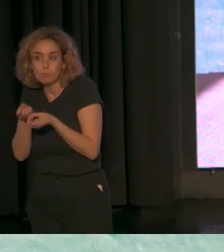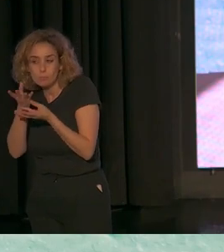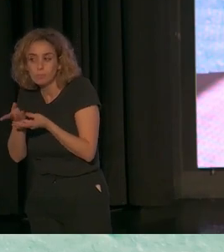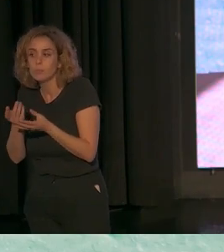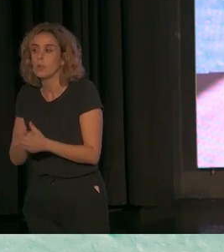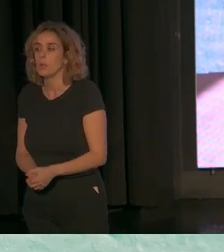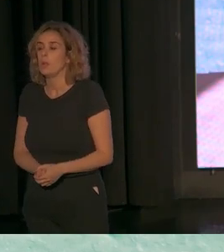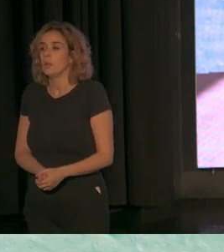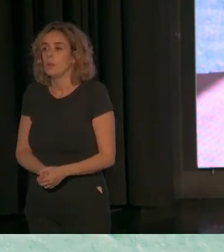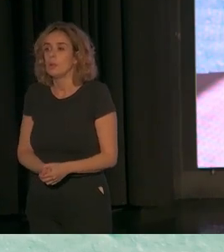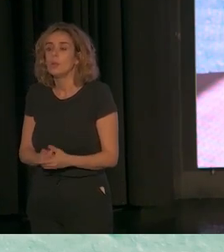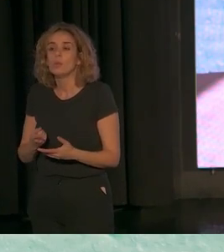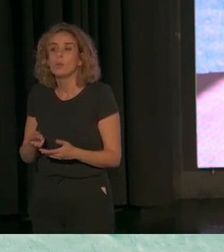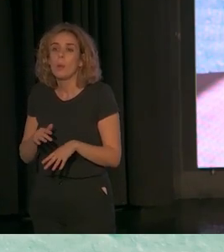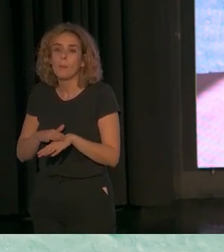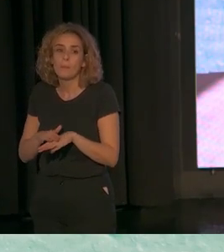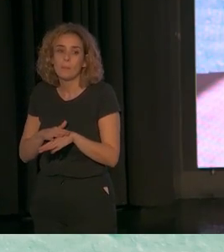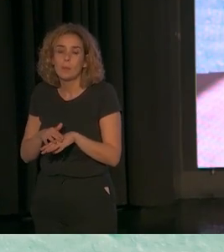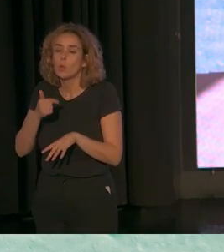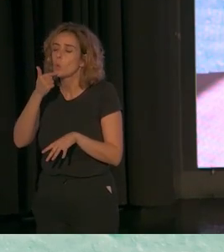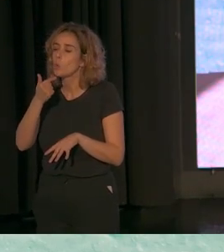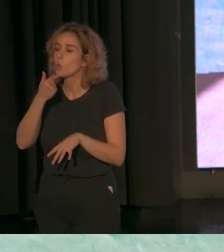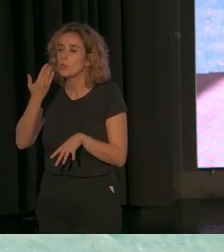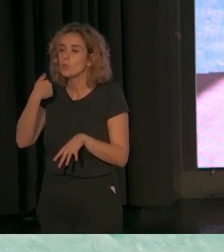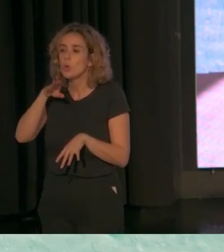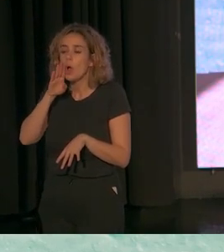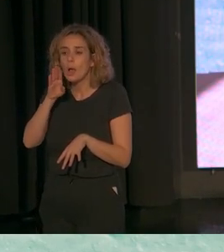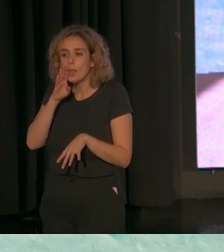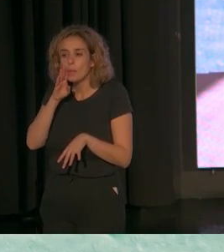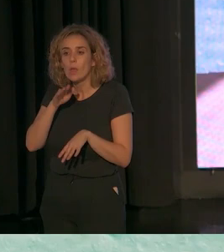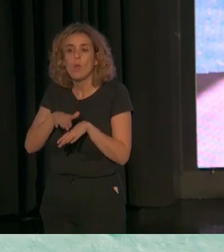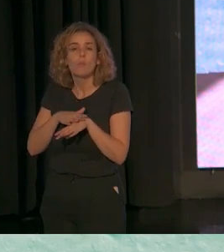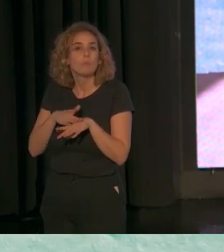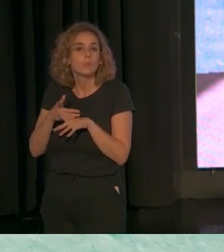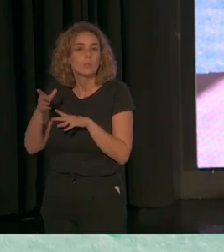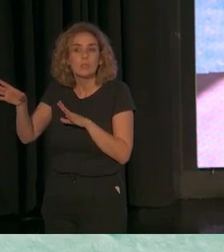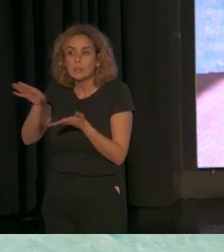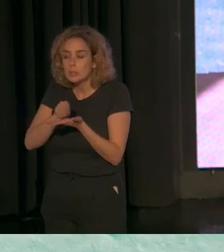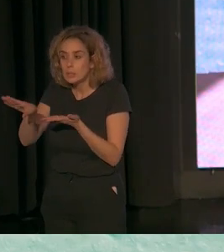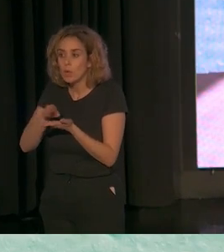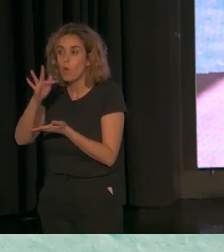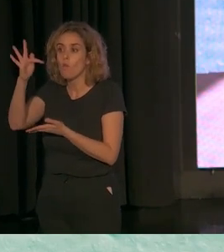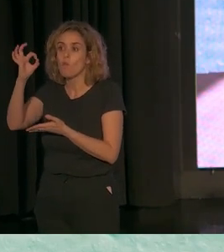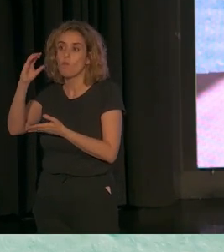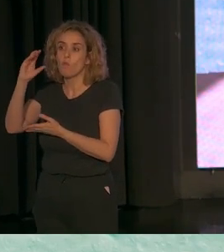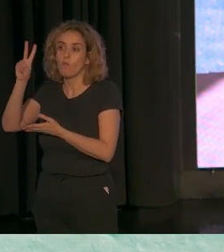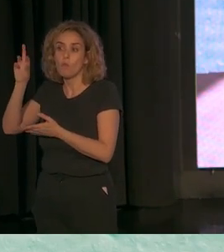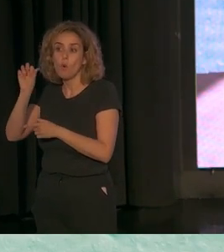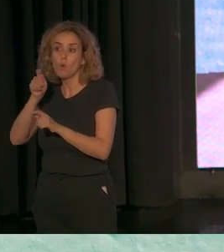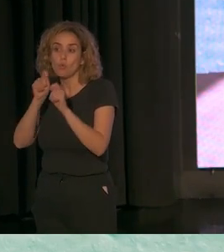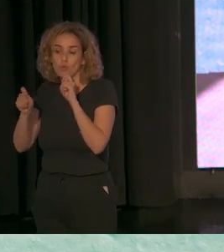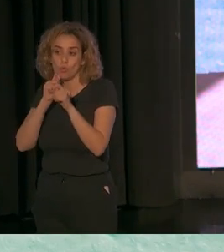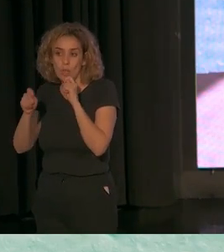Bueno, los datos, perdón, que no lo he comentado, se extrajeron fundamentalmente a través de focus groups y a través de entrevistas.